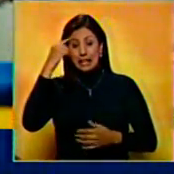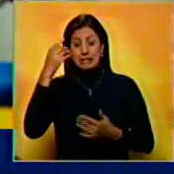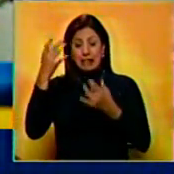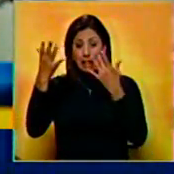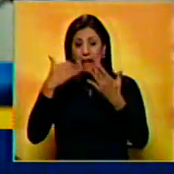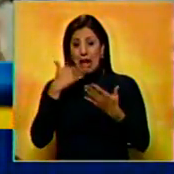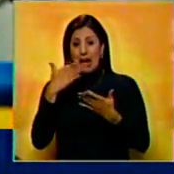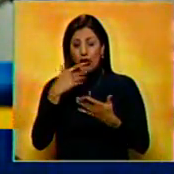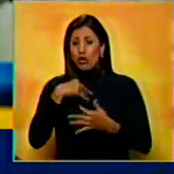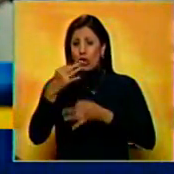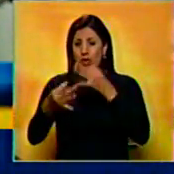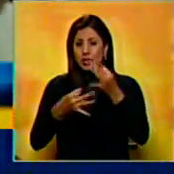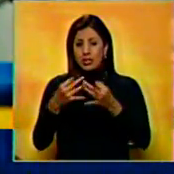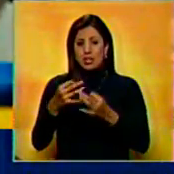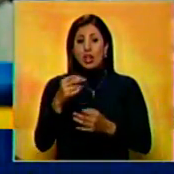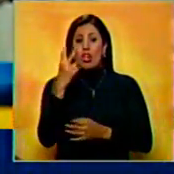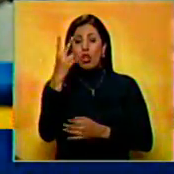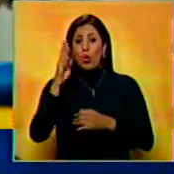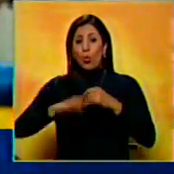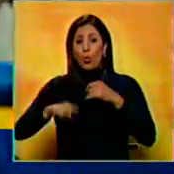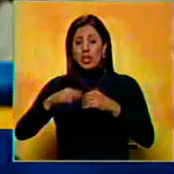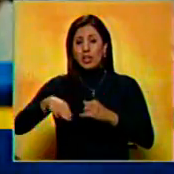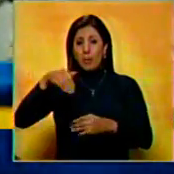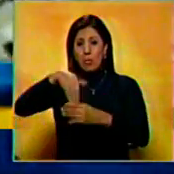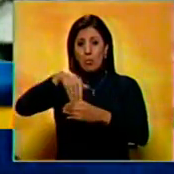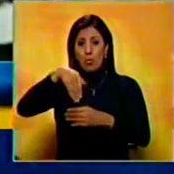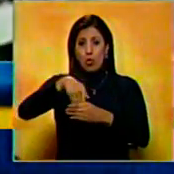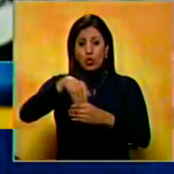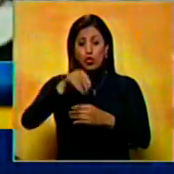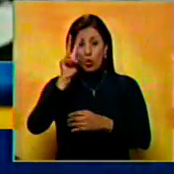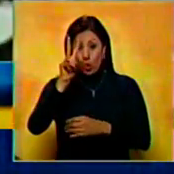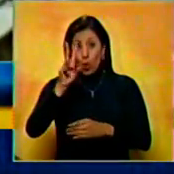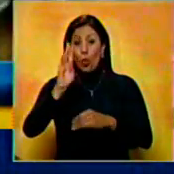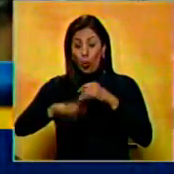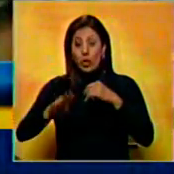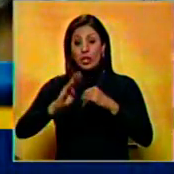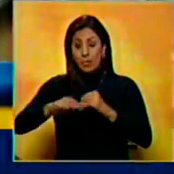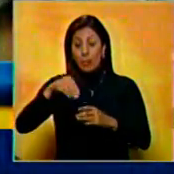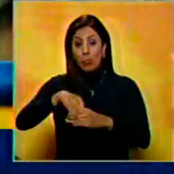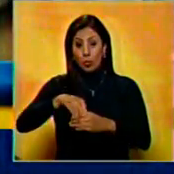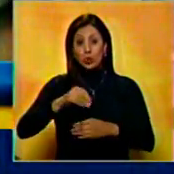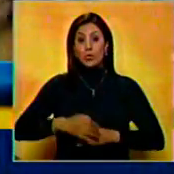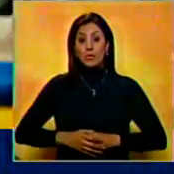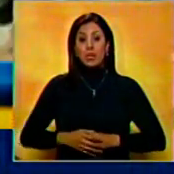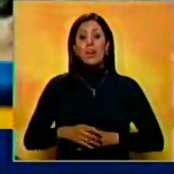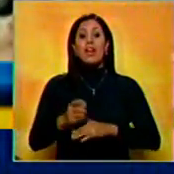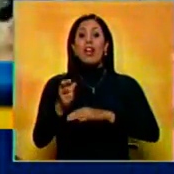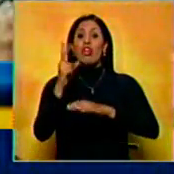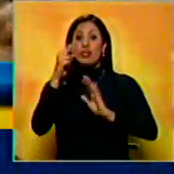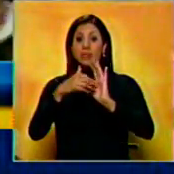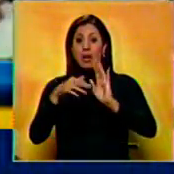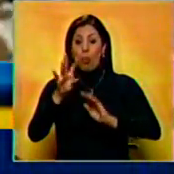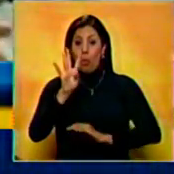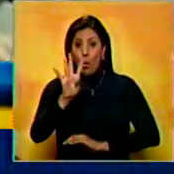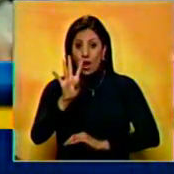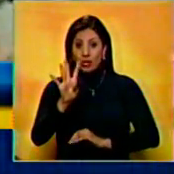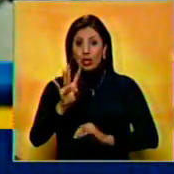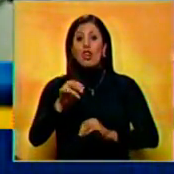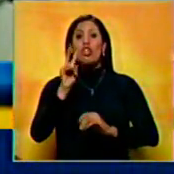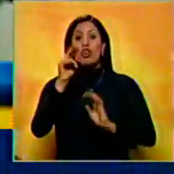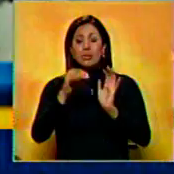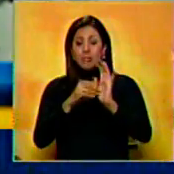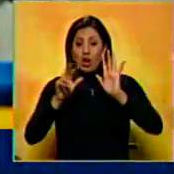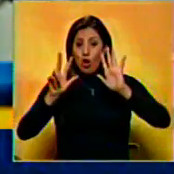lo que les estoy diciendo, en las dos últimas elecciones, la del 2004 y la del